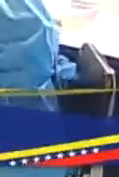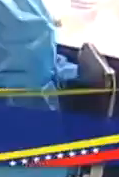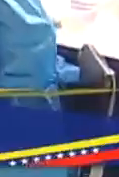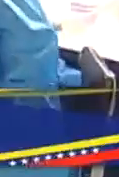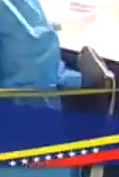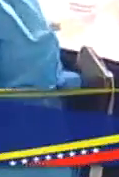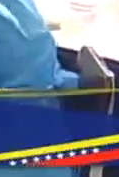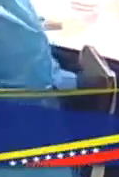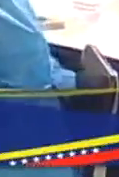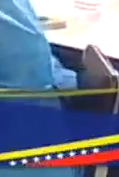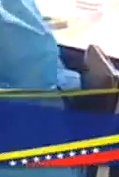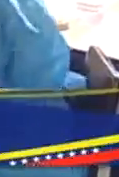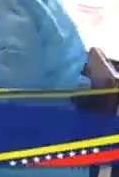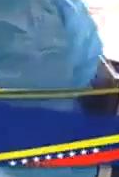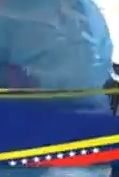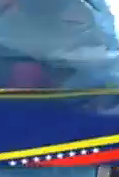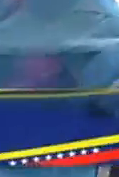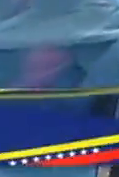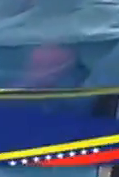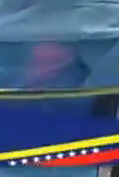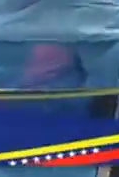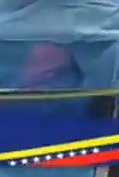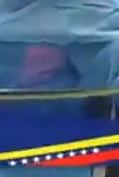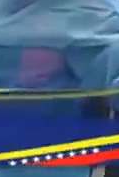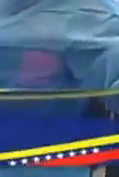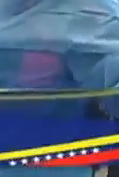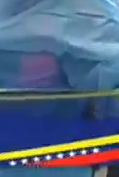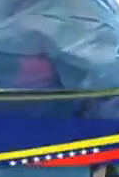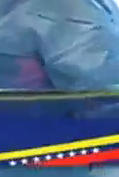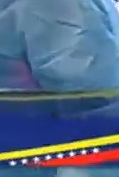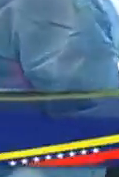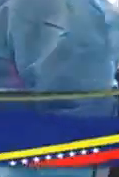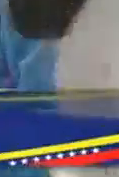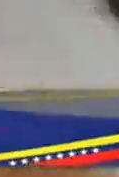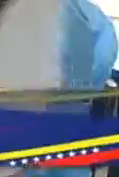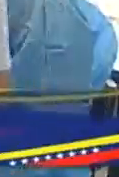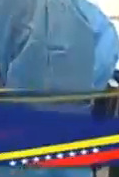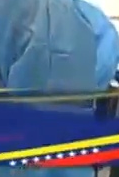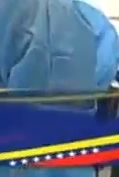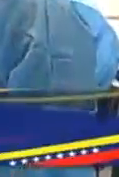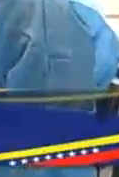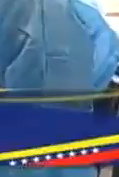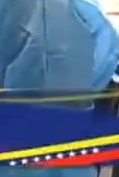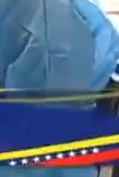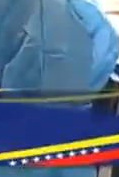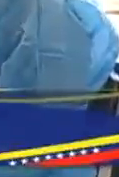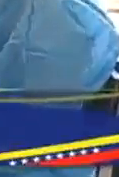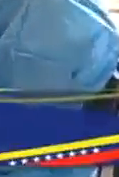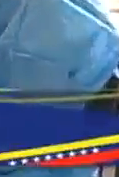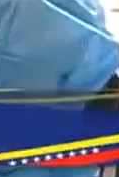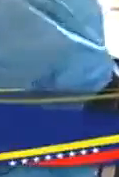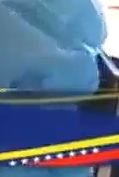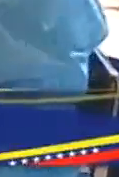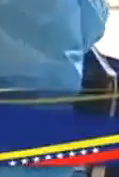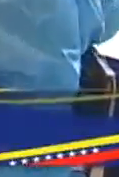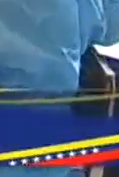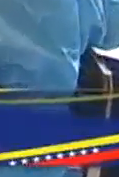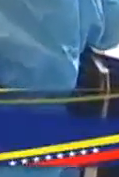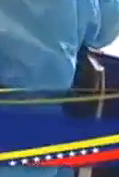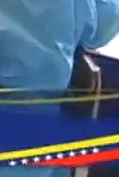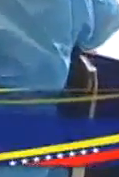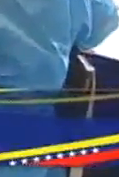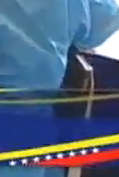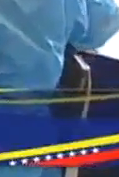dosis de refuerzo que estamos colocando en hospitales en centros de salud en clínicas populares en CDI